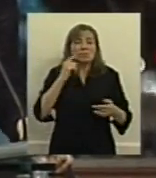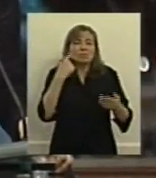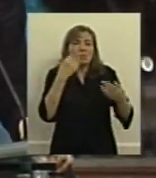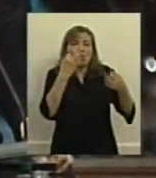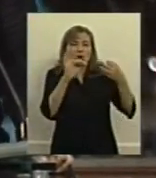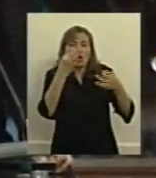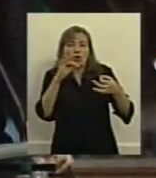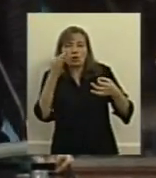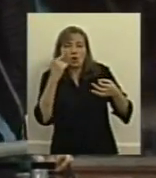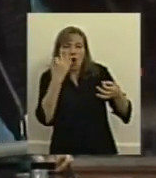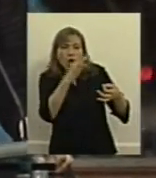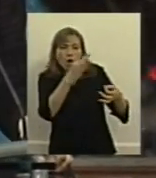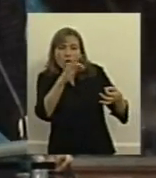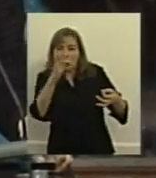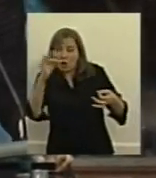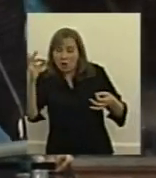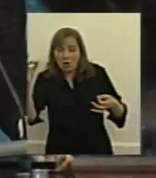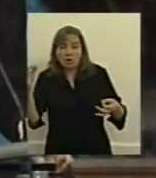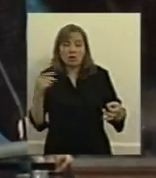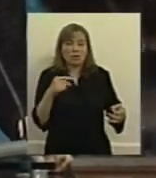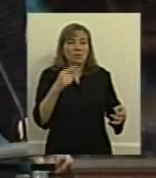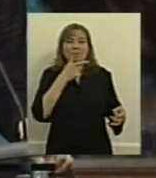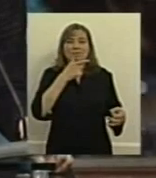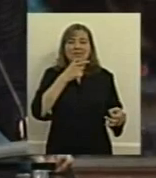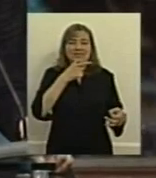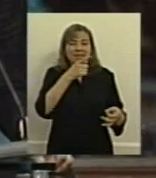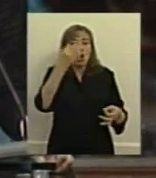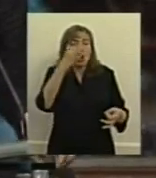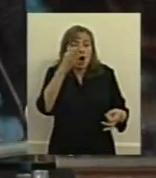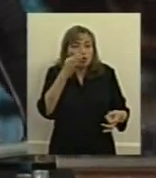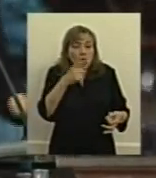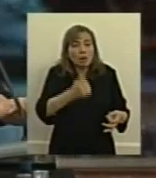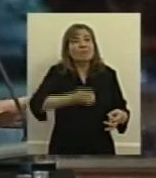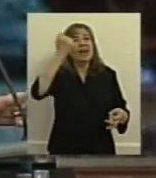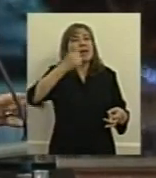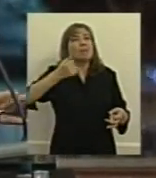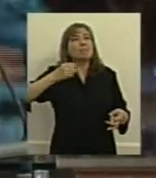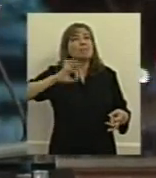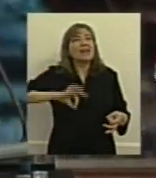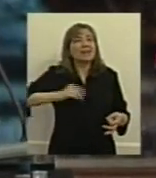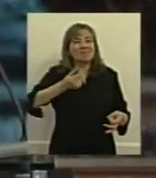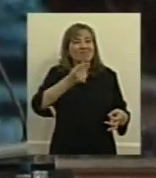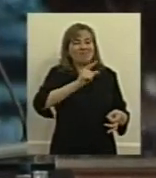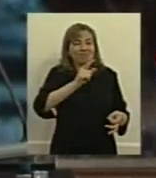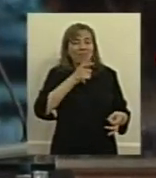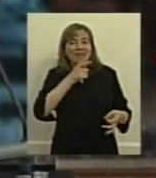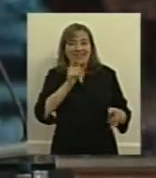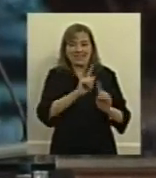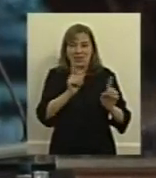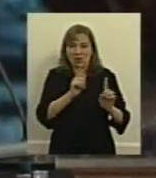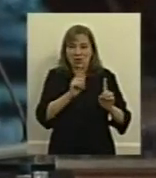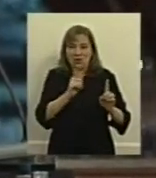como si la regulación impidiera la rentabilidad pocas cosas deben tener